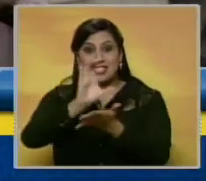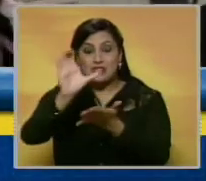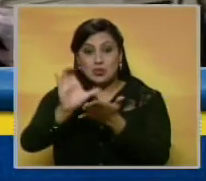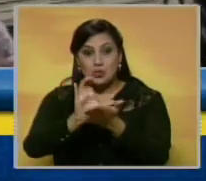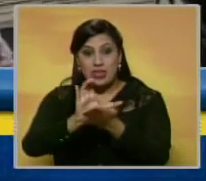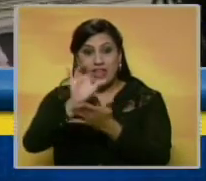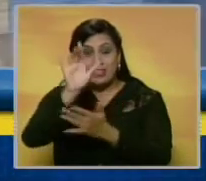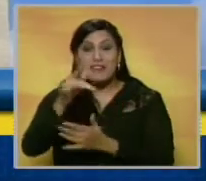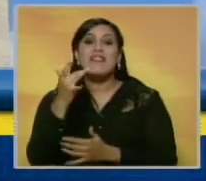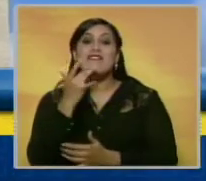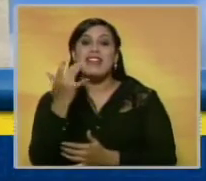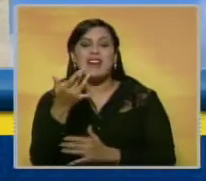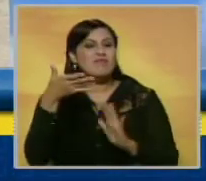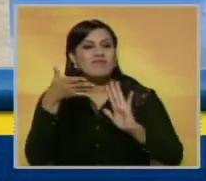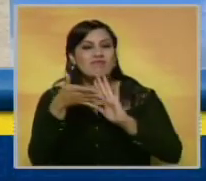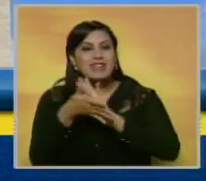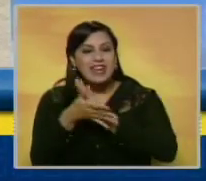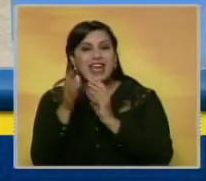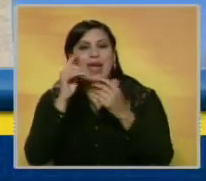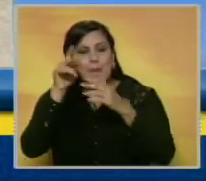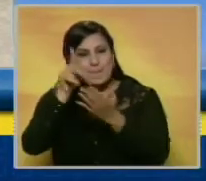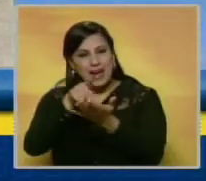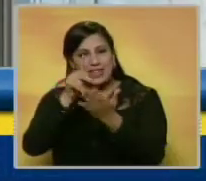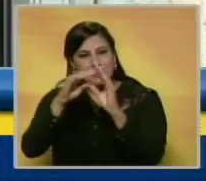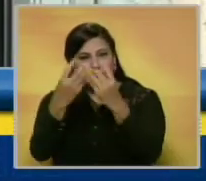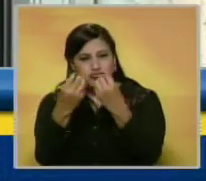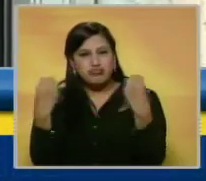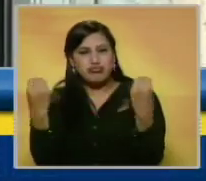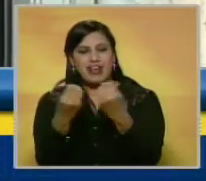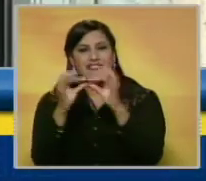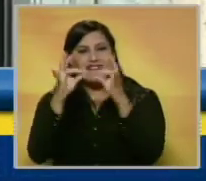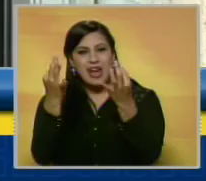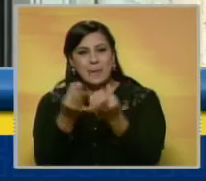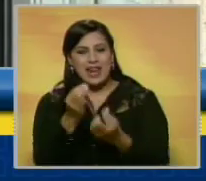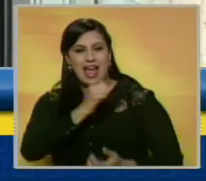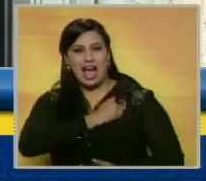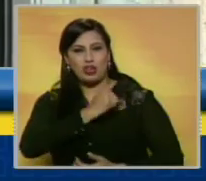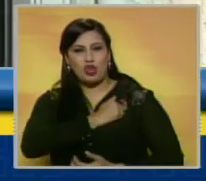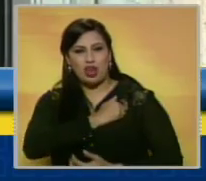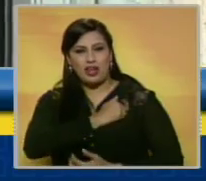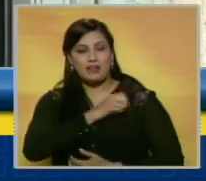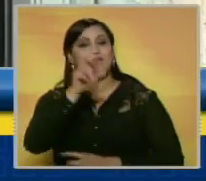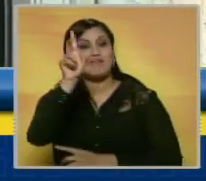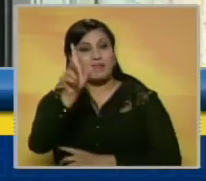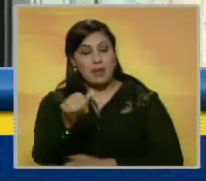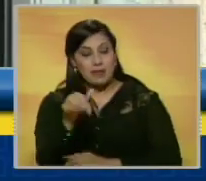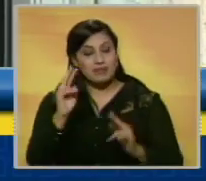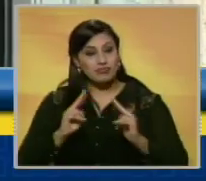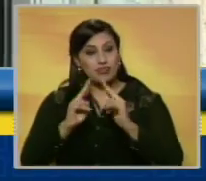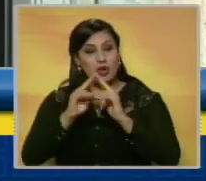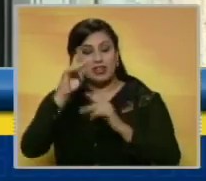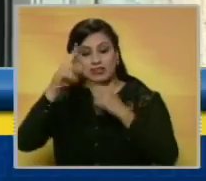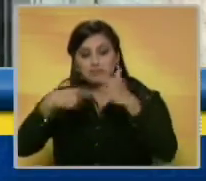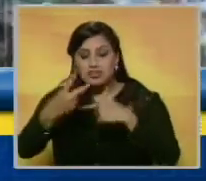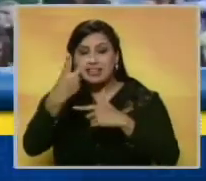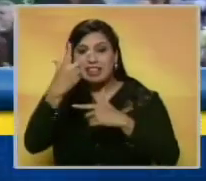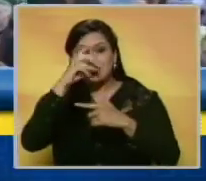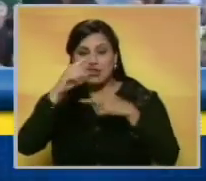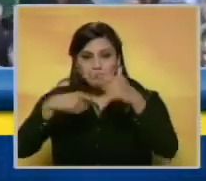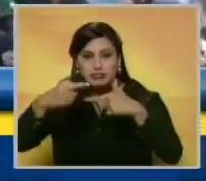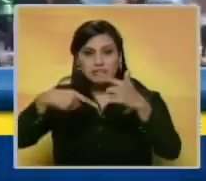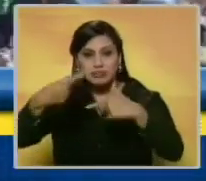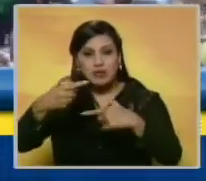Filadelfia para participar en la Cumbre Mundial de Familias de la Iglesia Católica Romana, un encuentro que se celebra cada tres años.